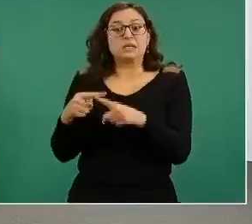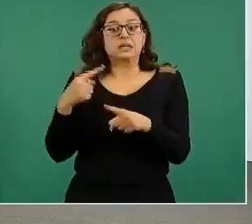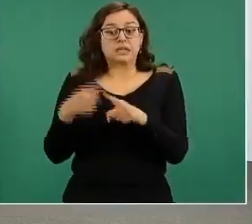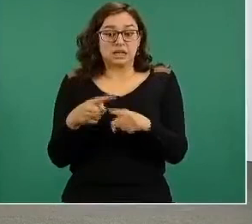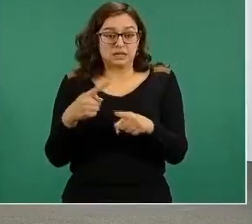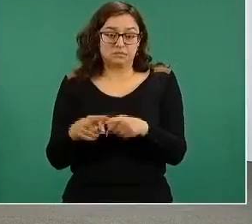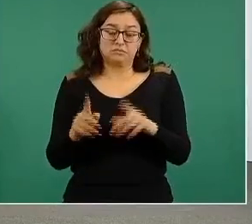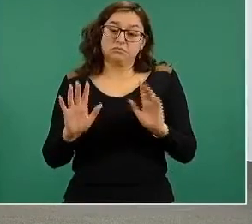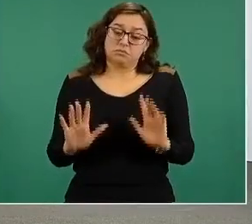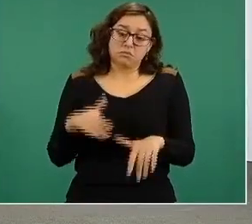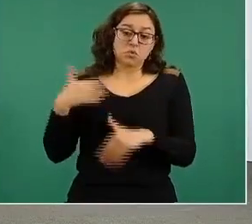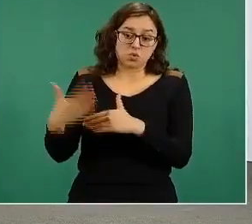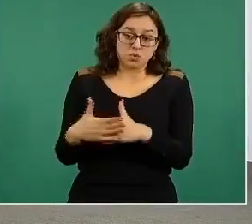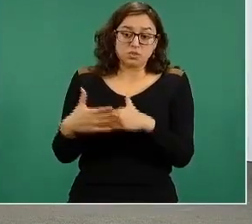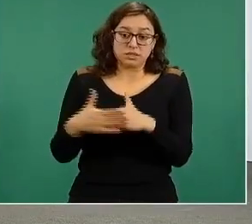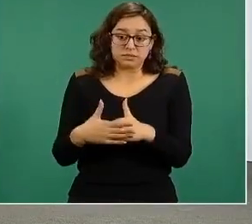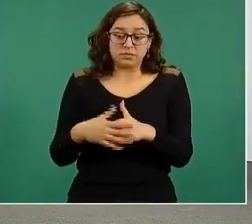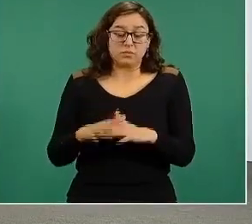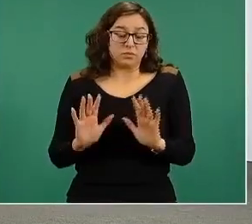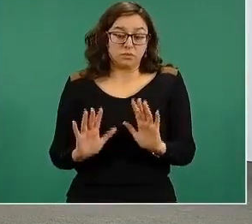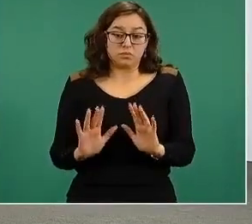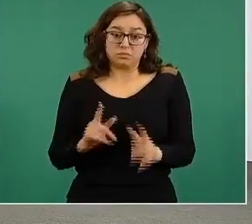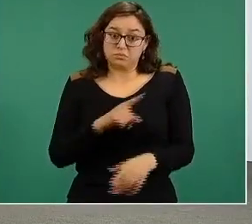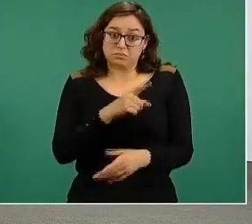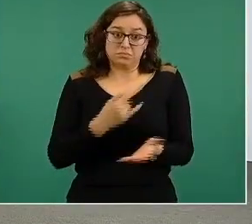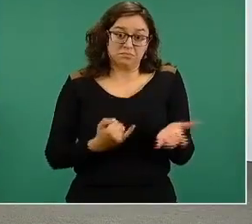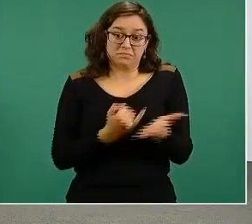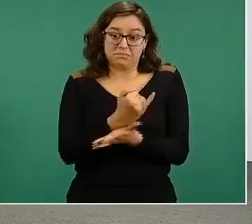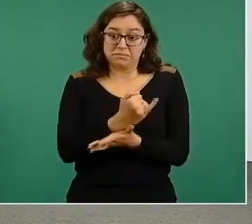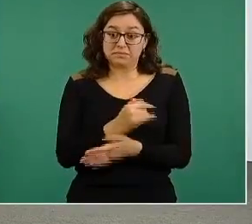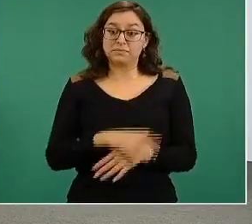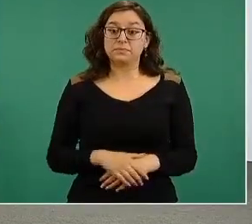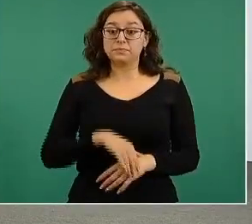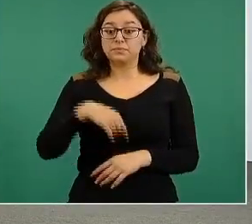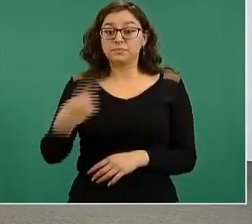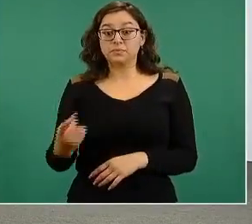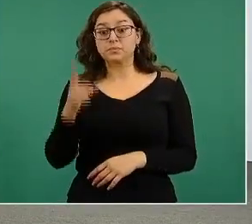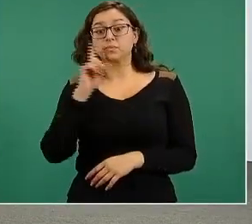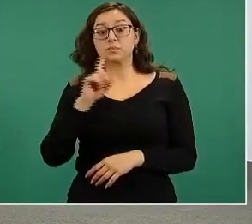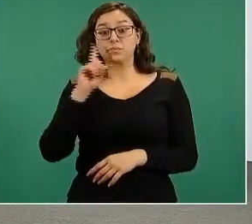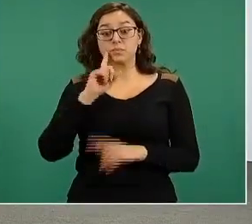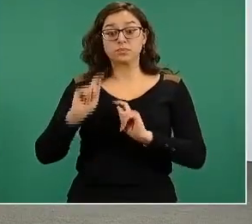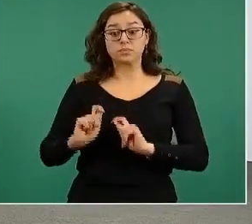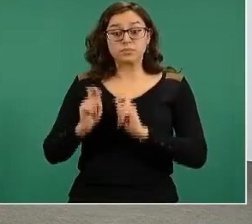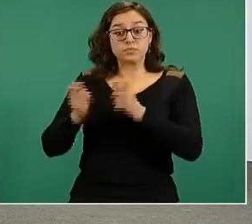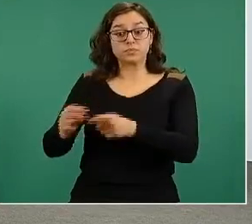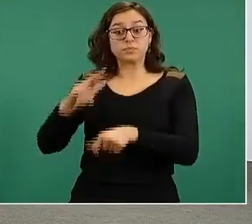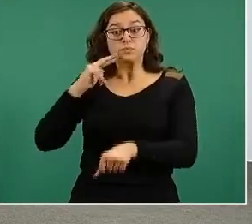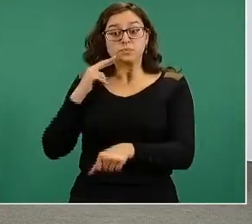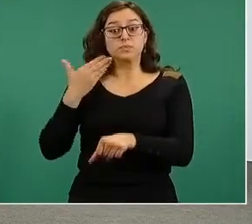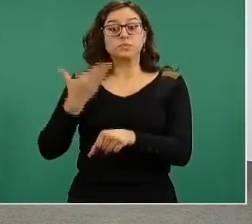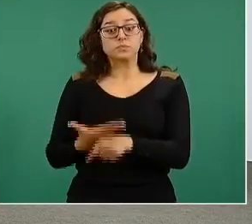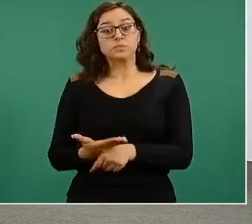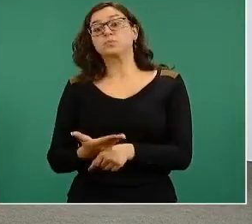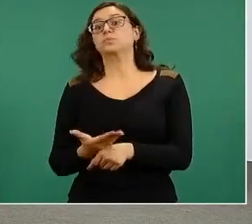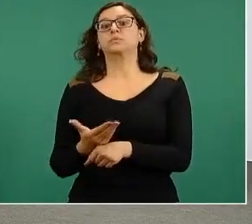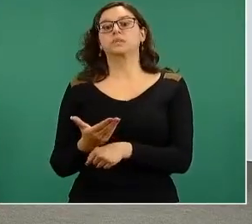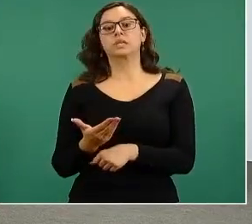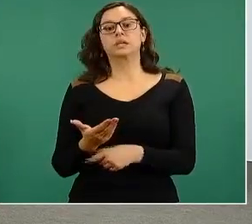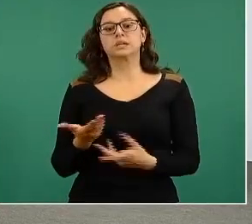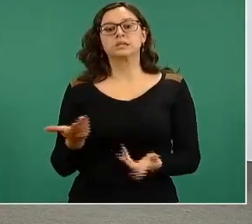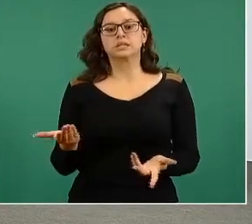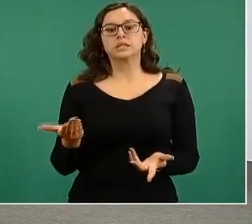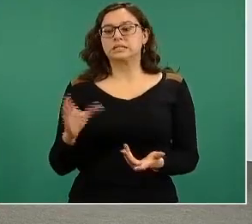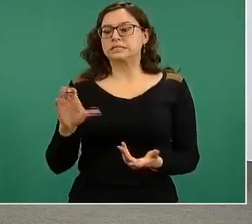las tareas que tenía encomendadas la doctora Veras Godoy en el operativo. El CENCIA es